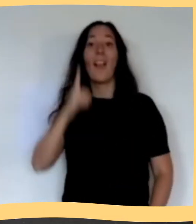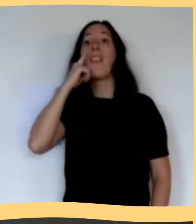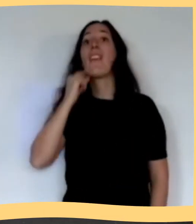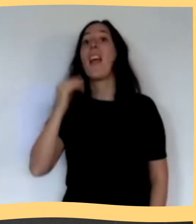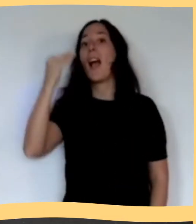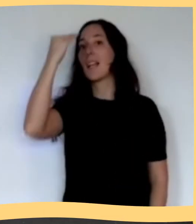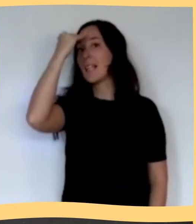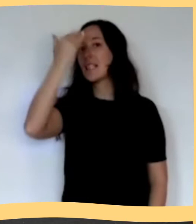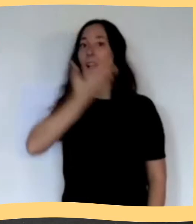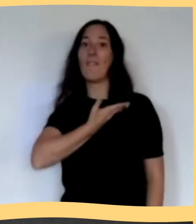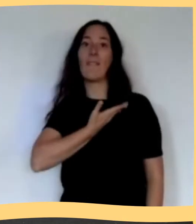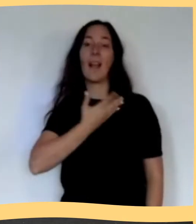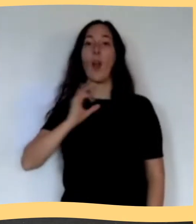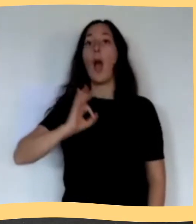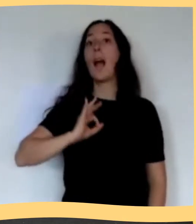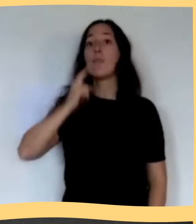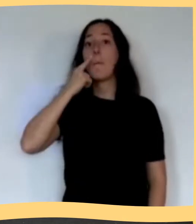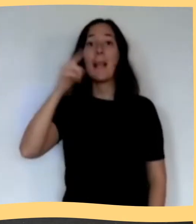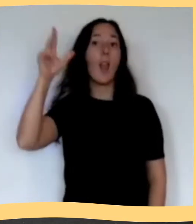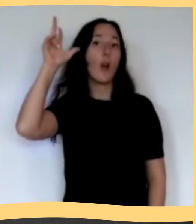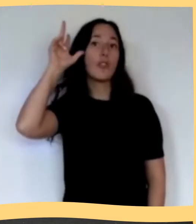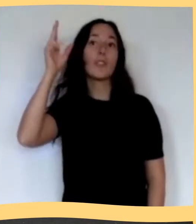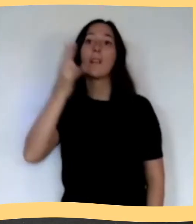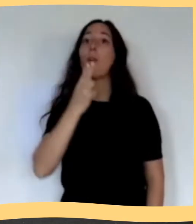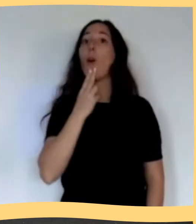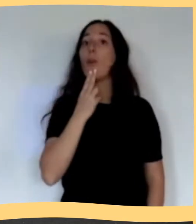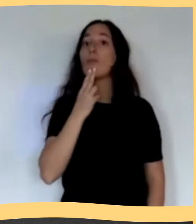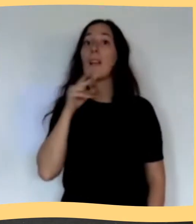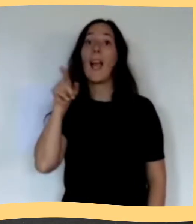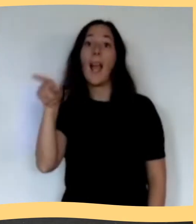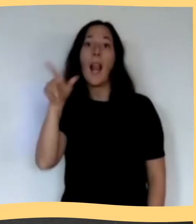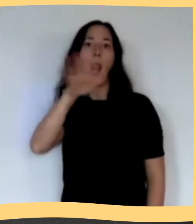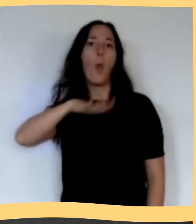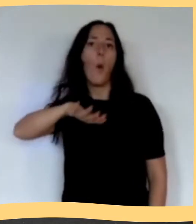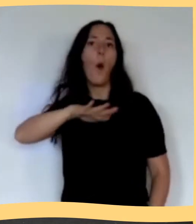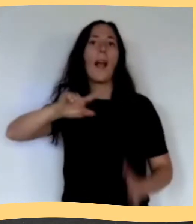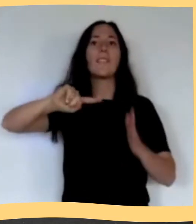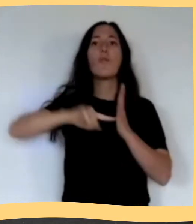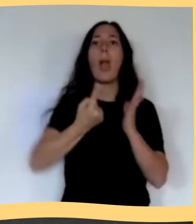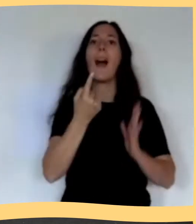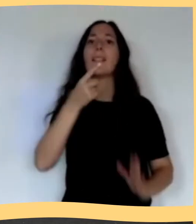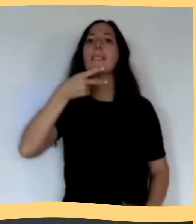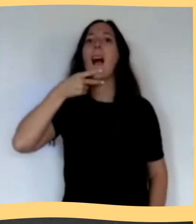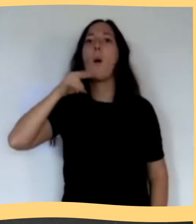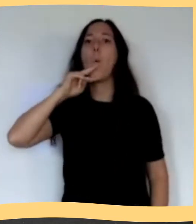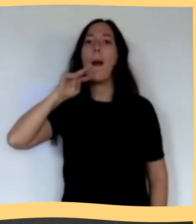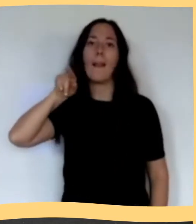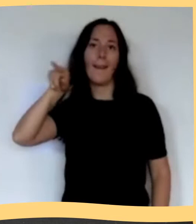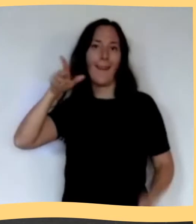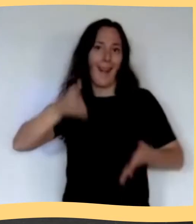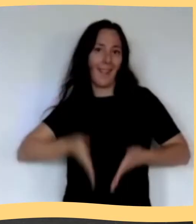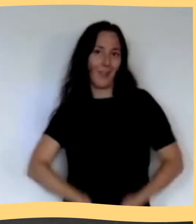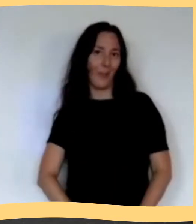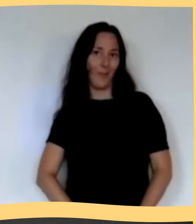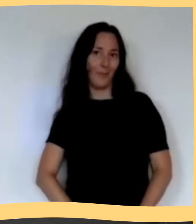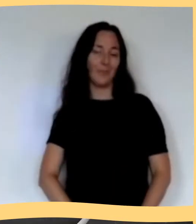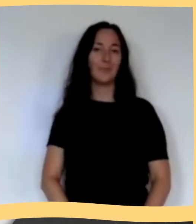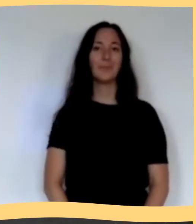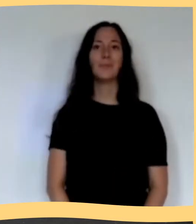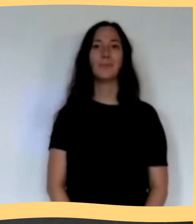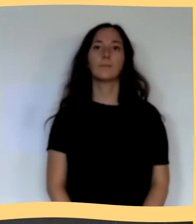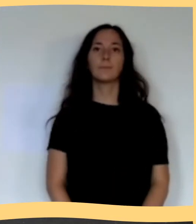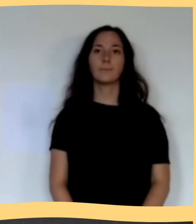Domingo Faustino Sarmiento nació el 15 de febrero de 1811 en la ciudad de San Juan.